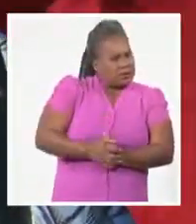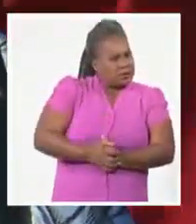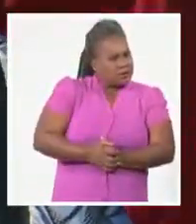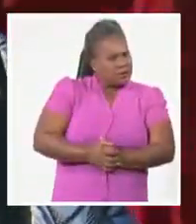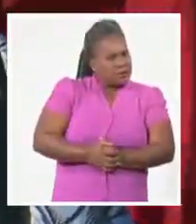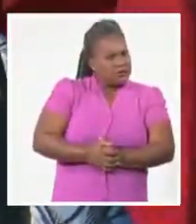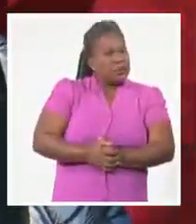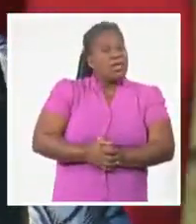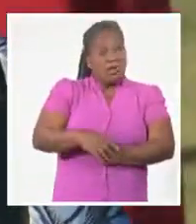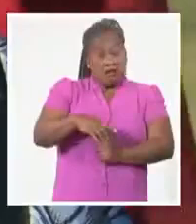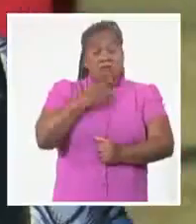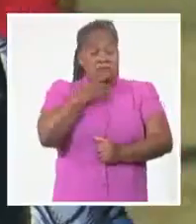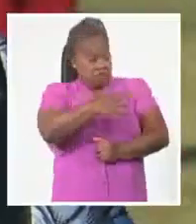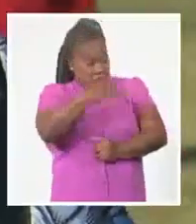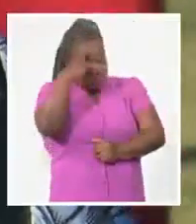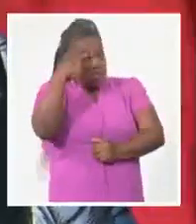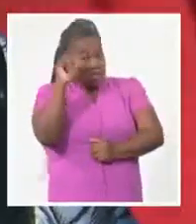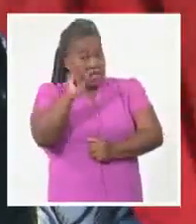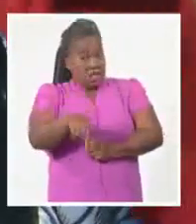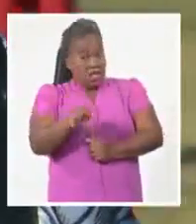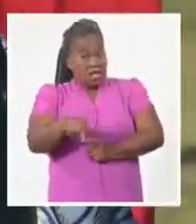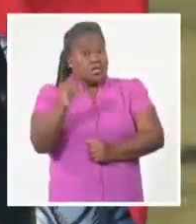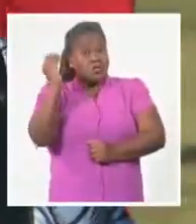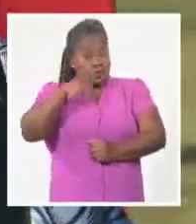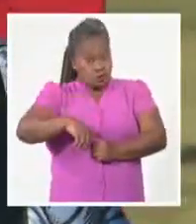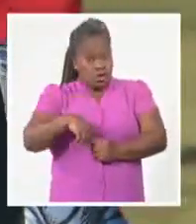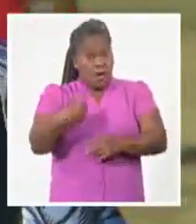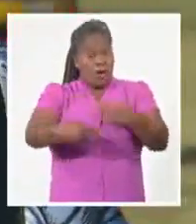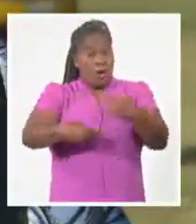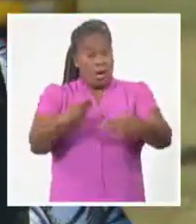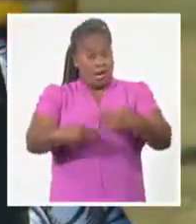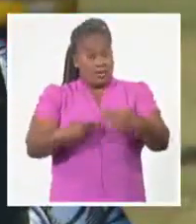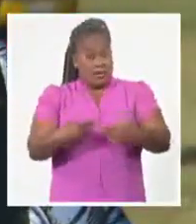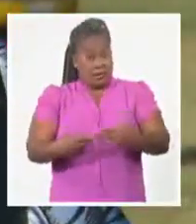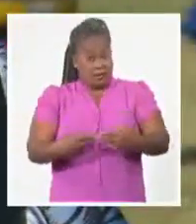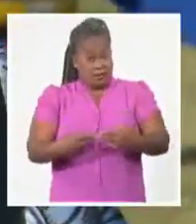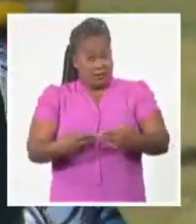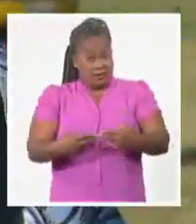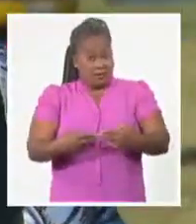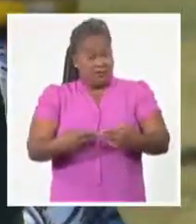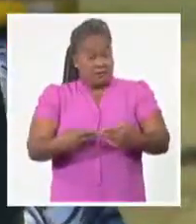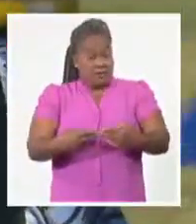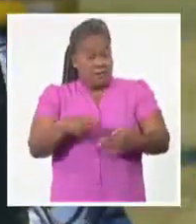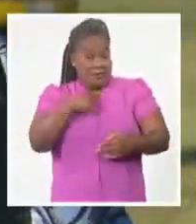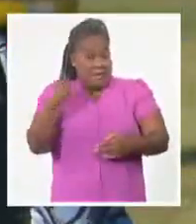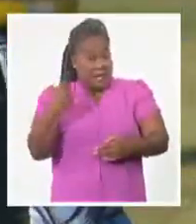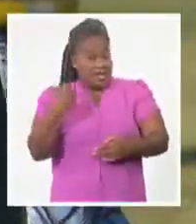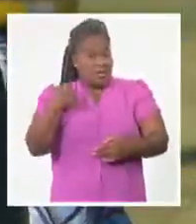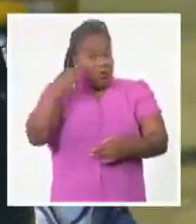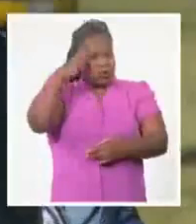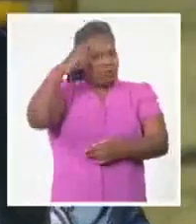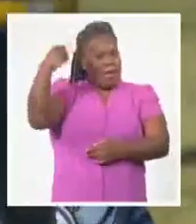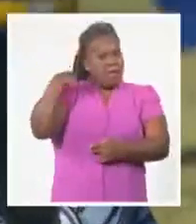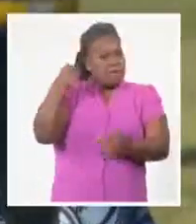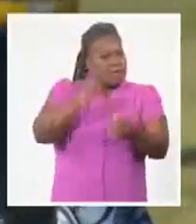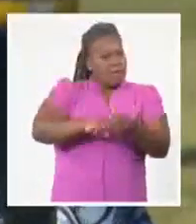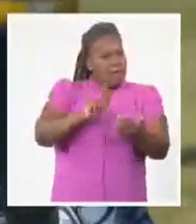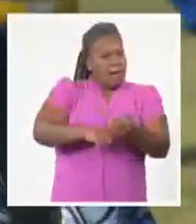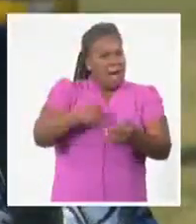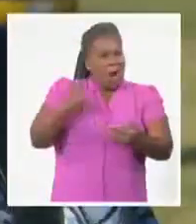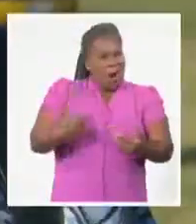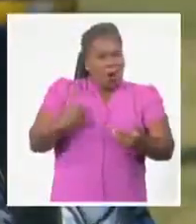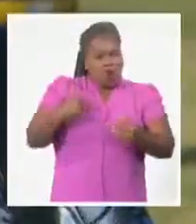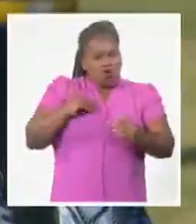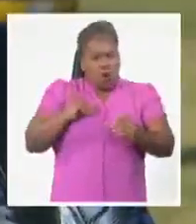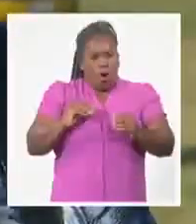Y entonces le dijeron, sí, la brigadista está ahí. dice, bueno, tú sabes lo que hay que hacer con la brigadista. Y yo me acordé de mi papá y en cómo tenía que poner la cama,